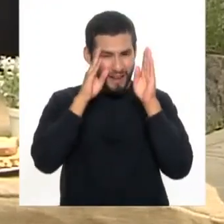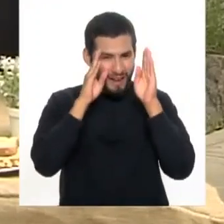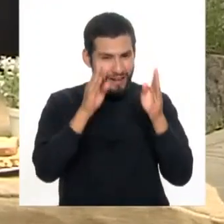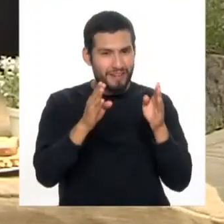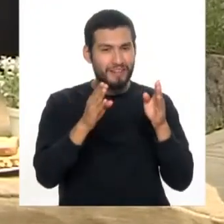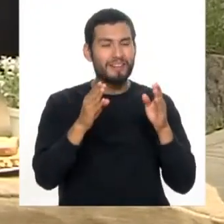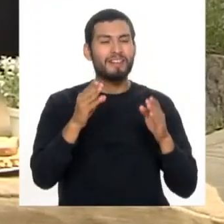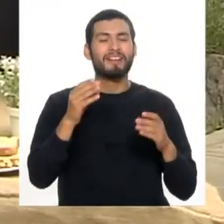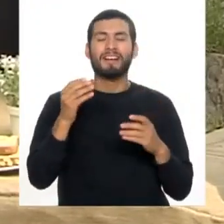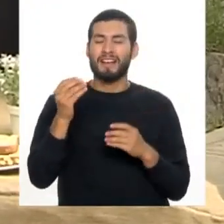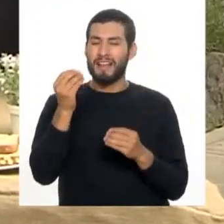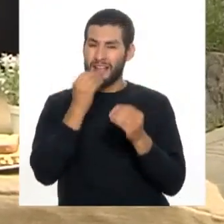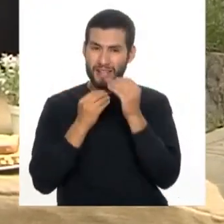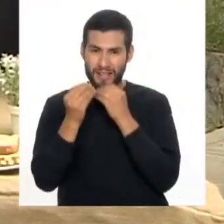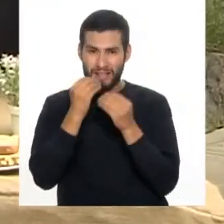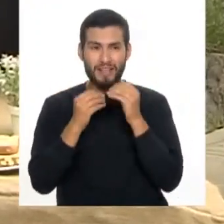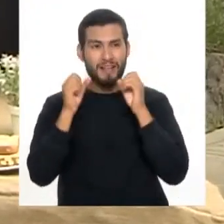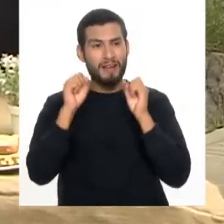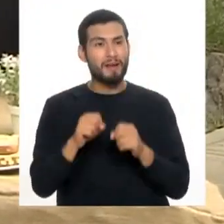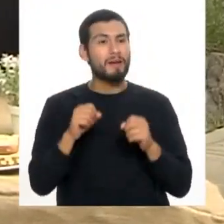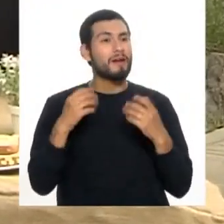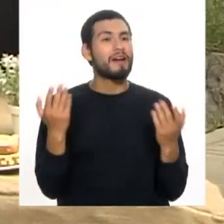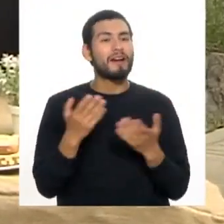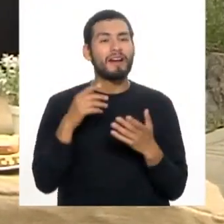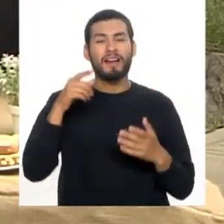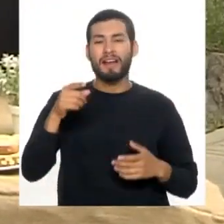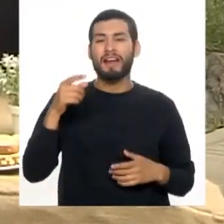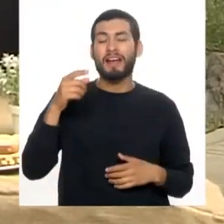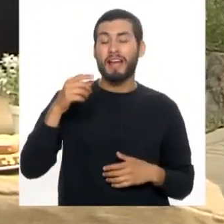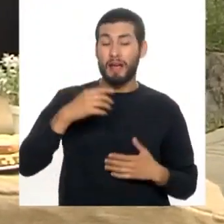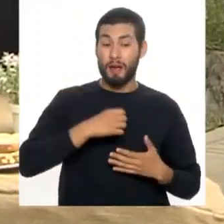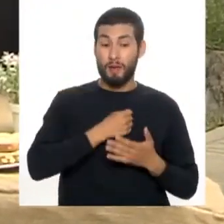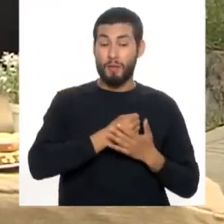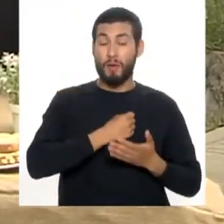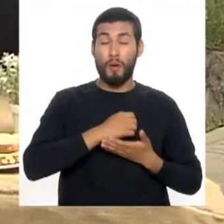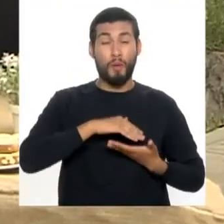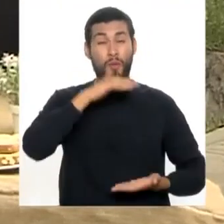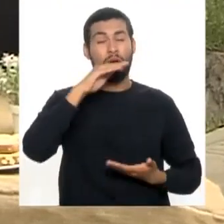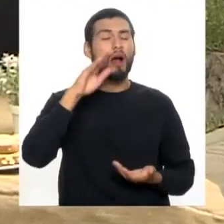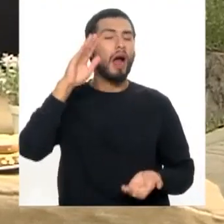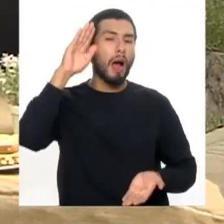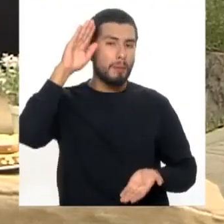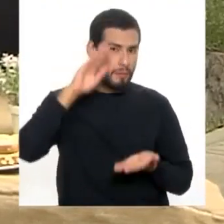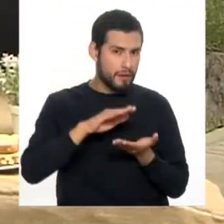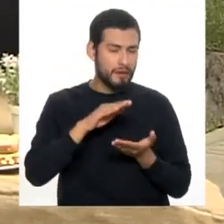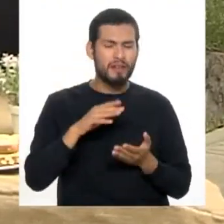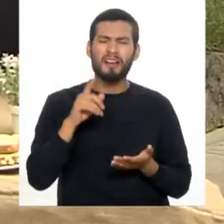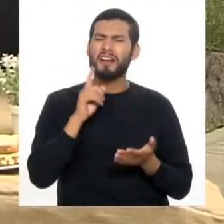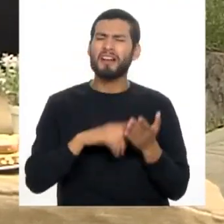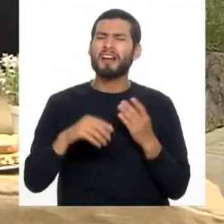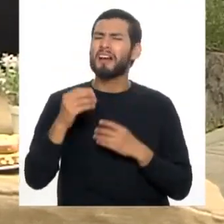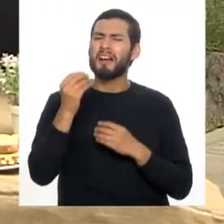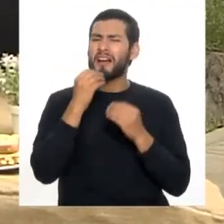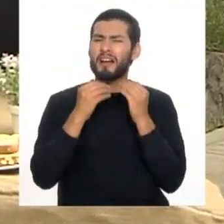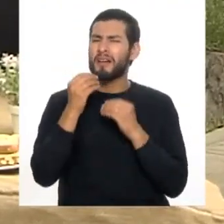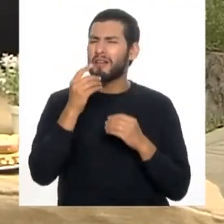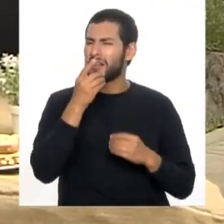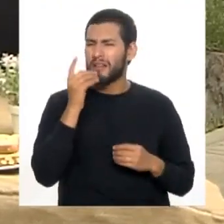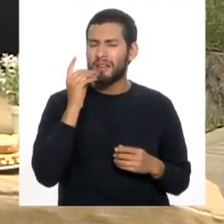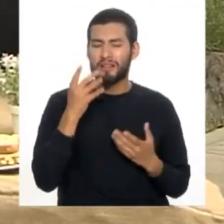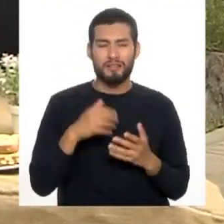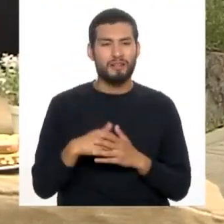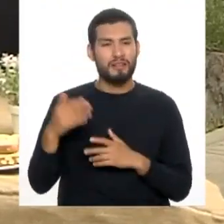dietarios para parar la hipertensión. ¿Y de qué trata esta dieta? Más o menos en el año